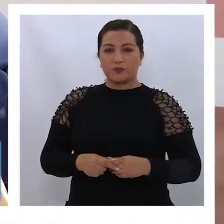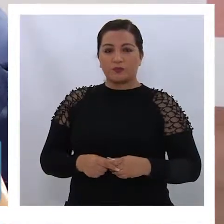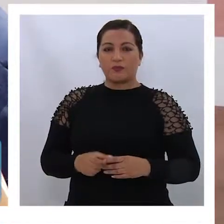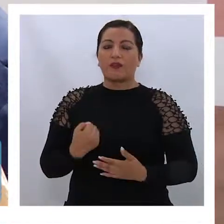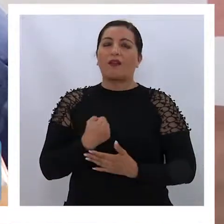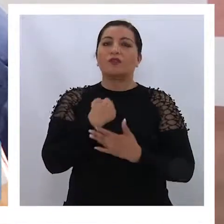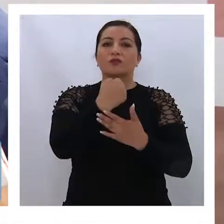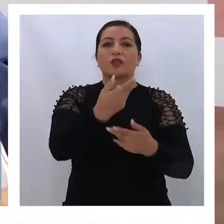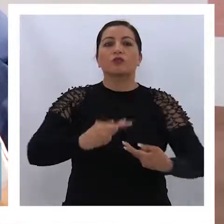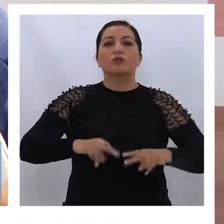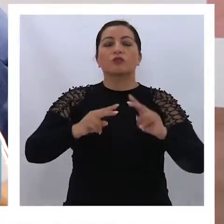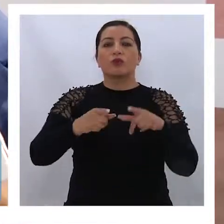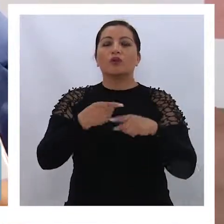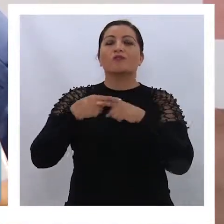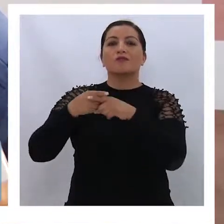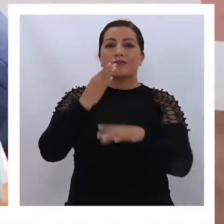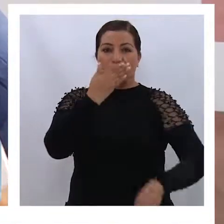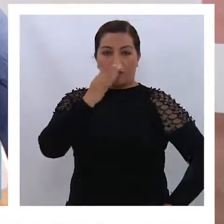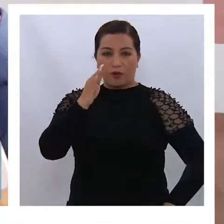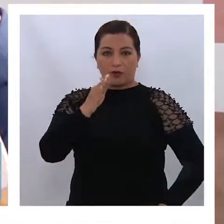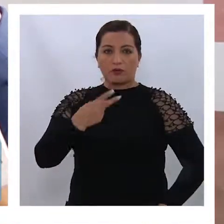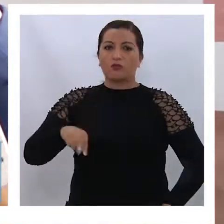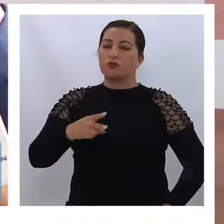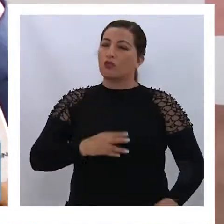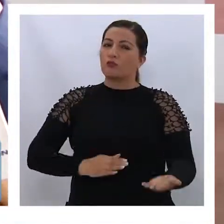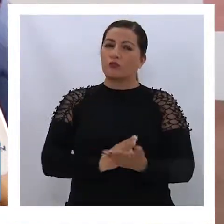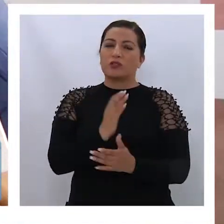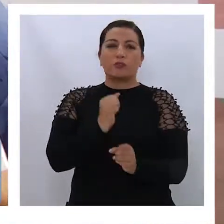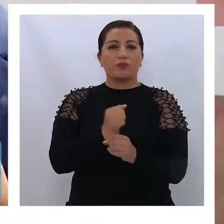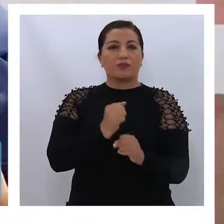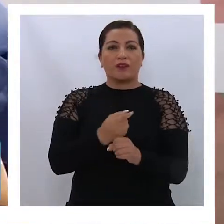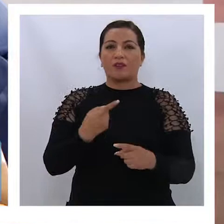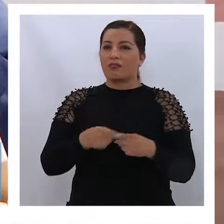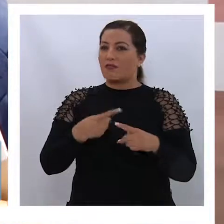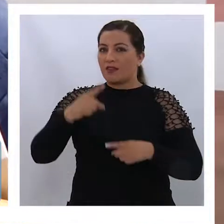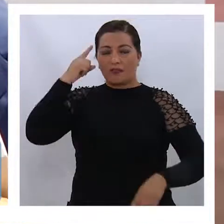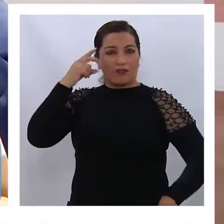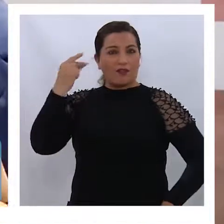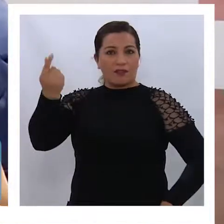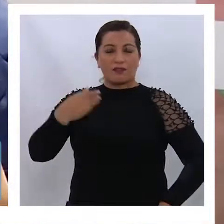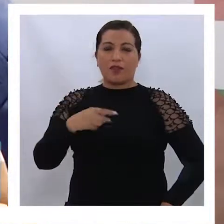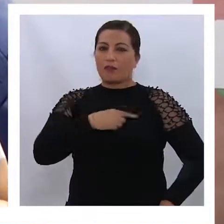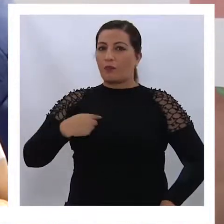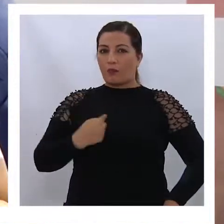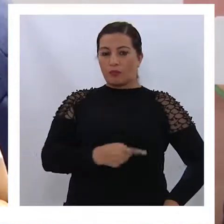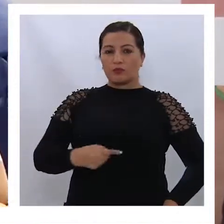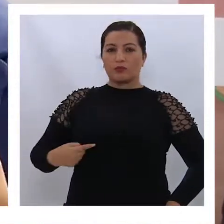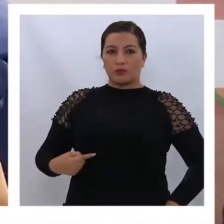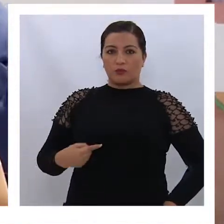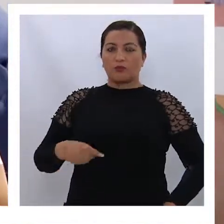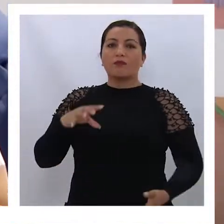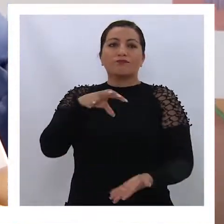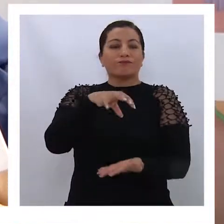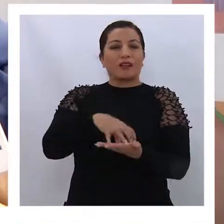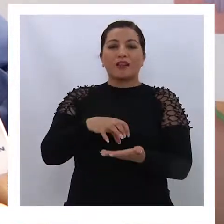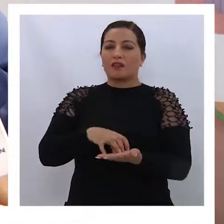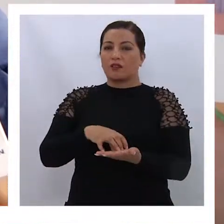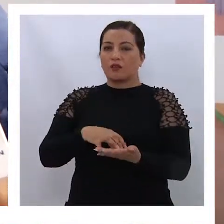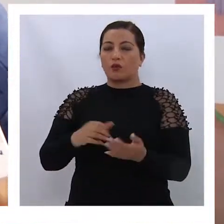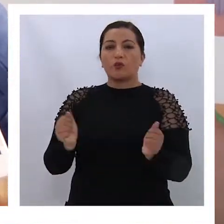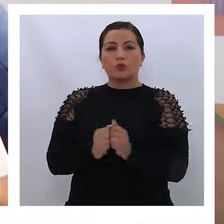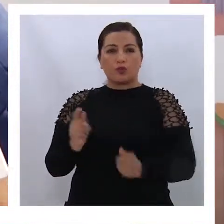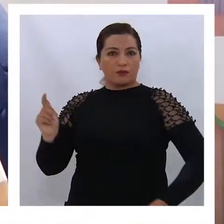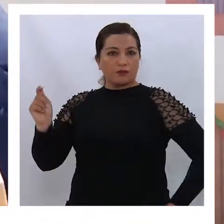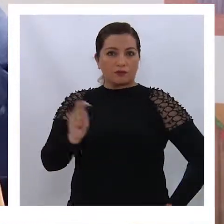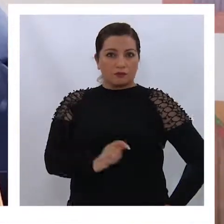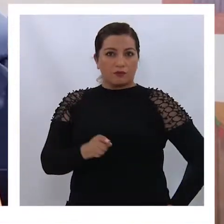ayudar a construir una sociedad mejor. Venimos trabajando ya en varias iniciativas con la comuna de Pozo del Monte y con las regiones conjuntos